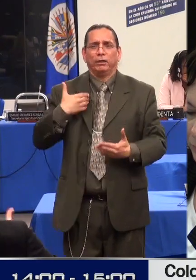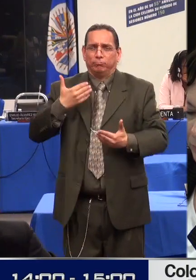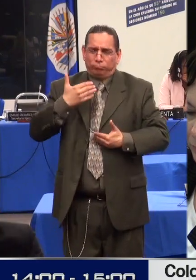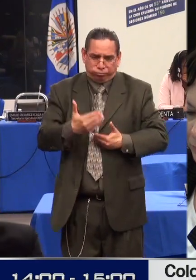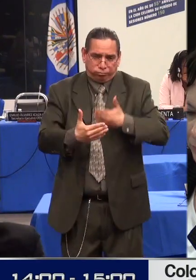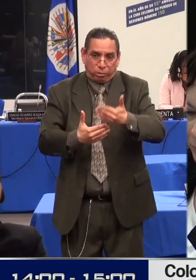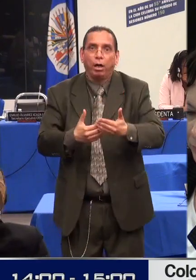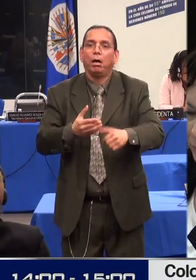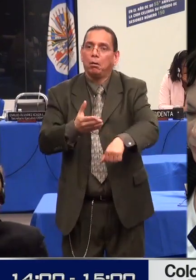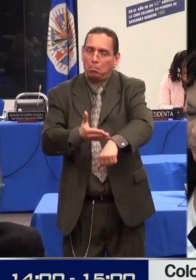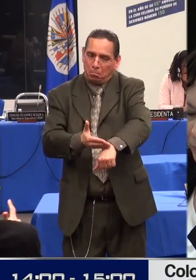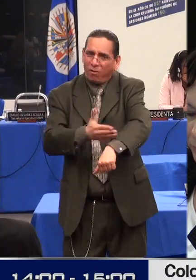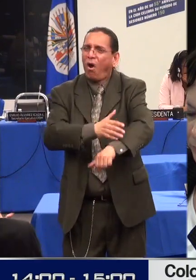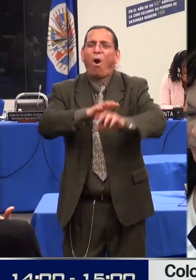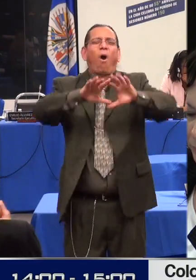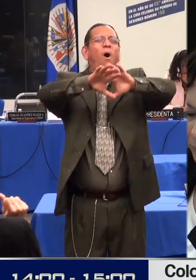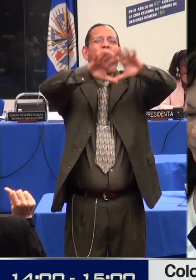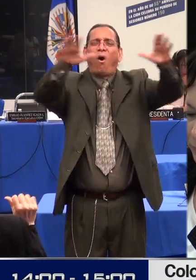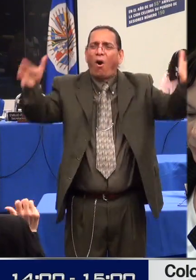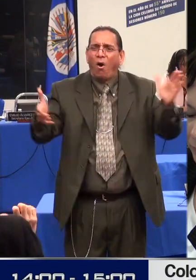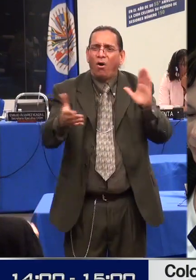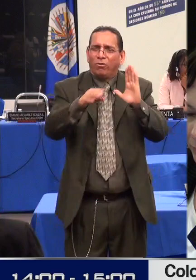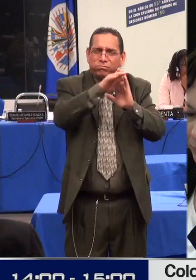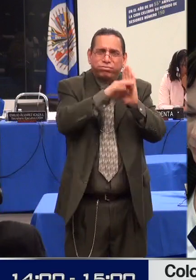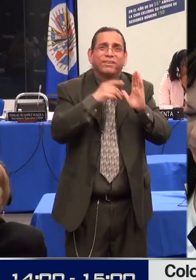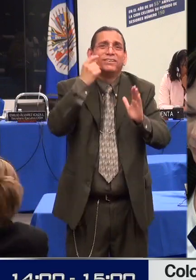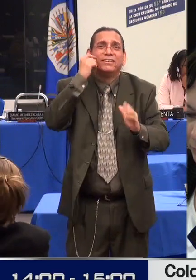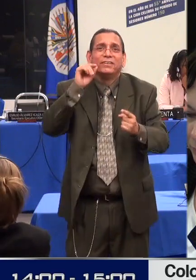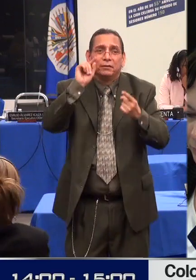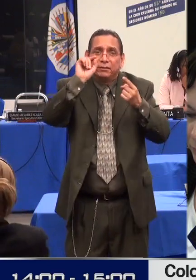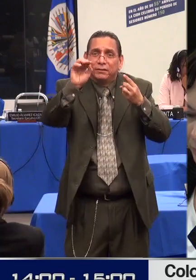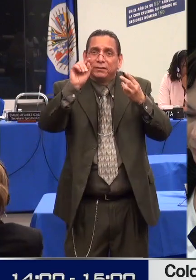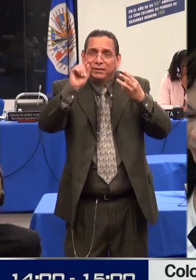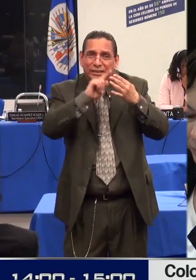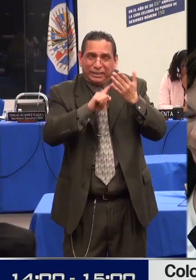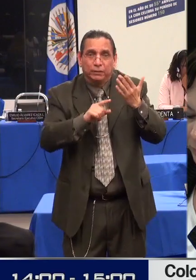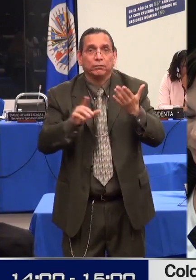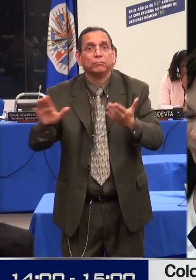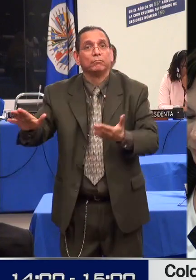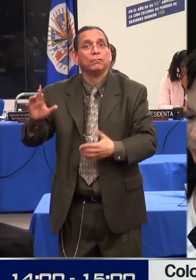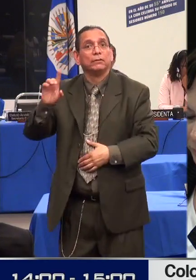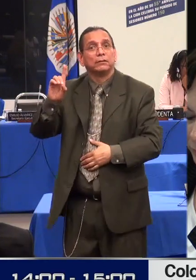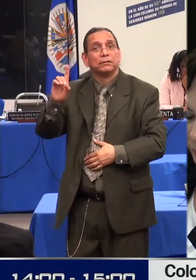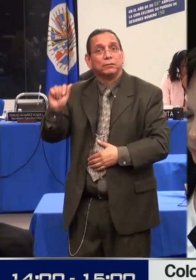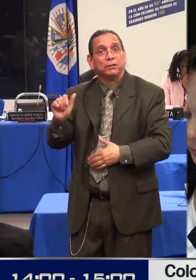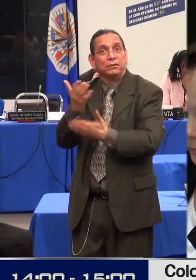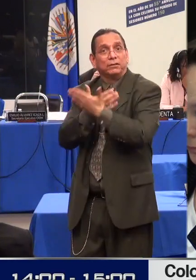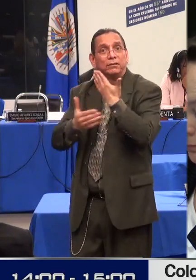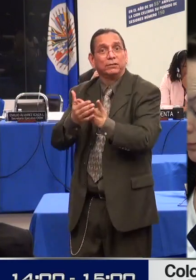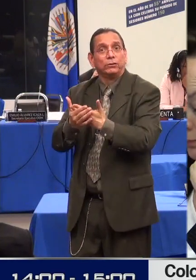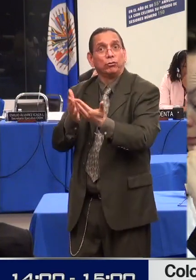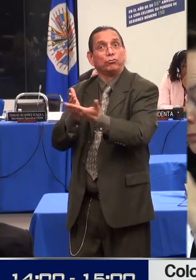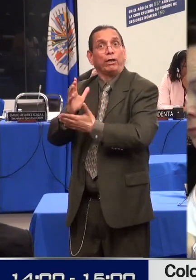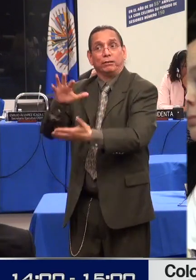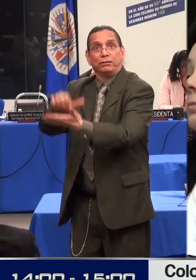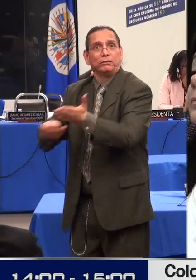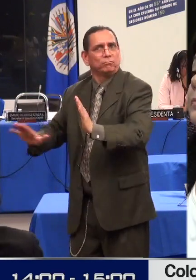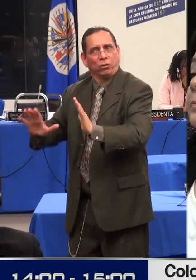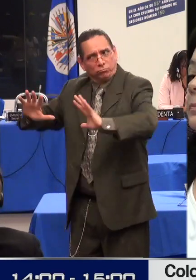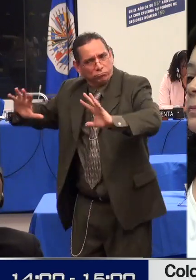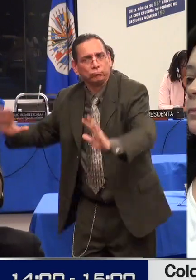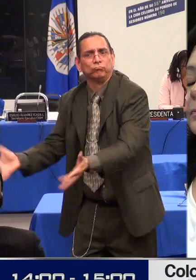los cuales incluyen acciones desde la institucionalidad gubernamental, la sociedad civil representada en organizaciones de y para la